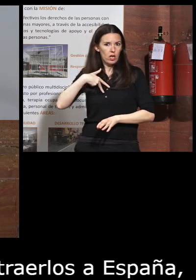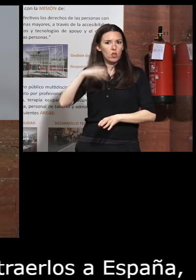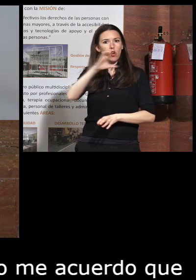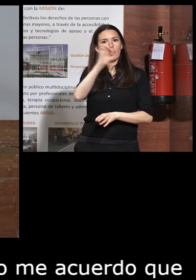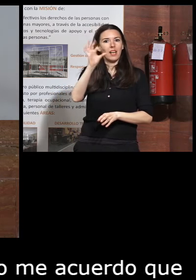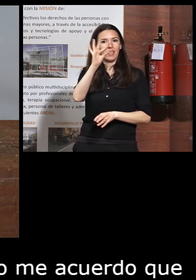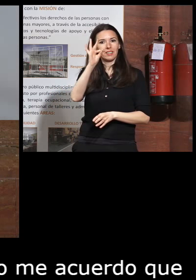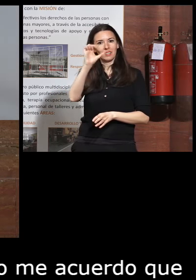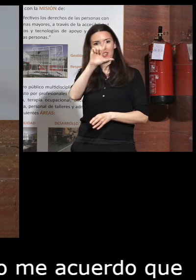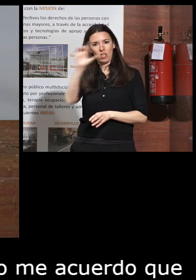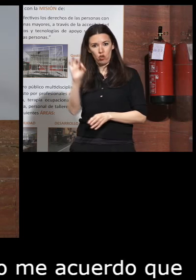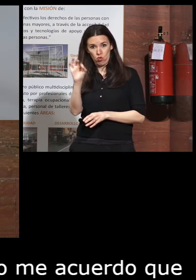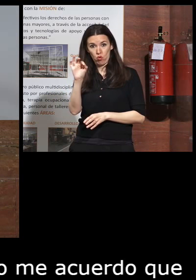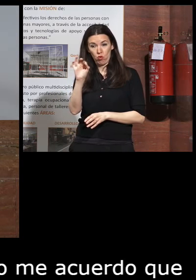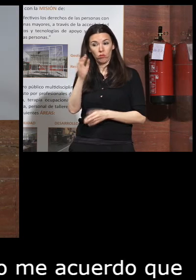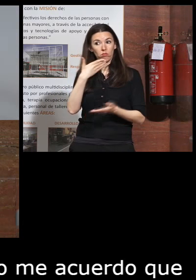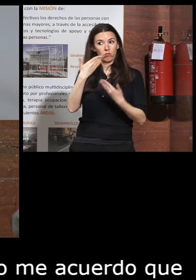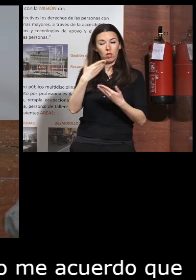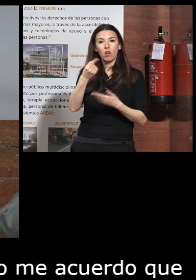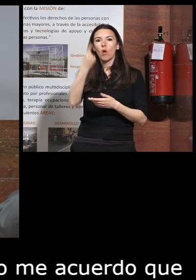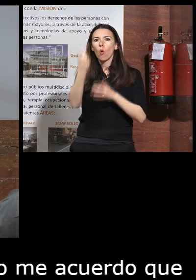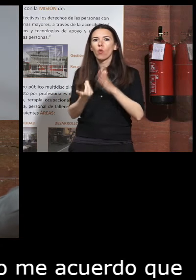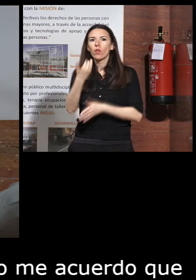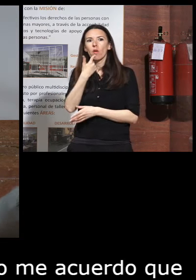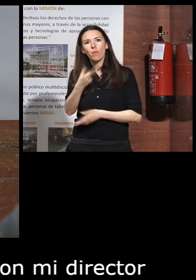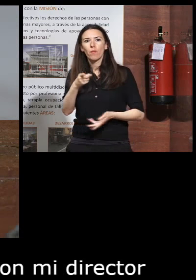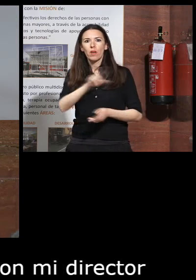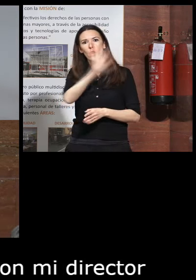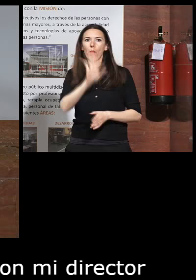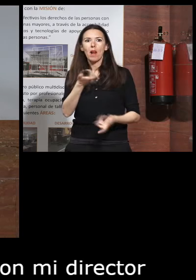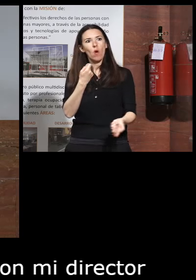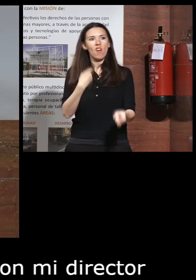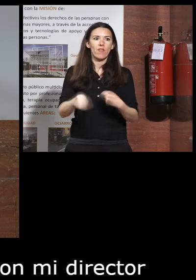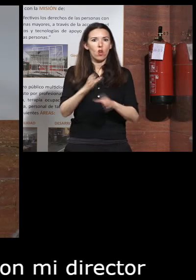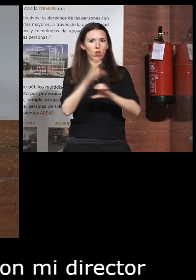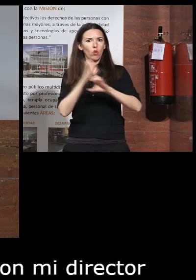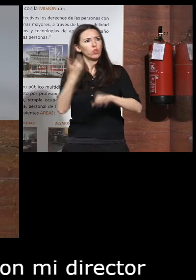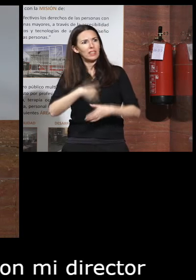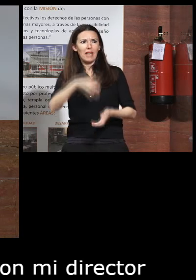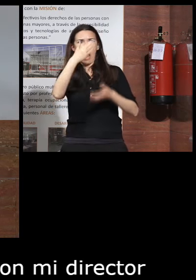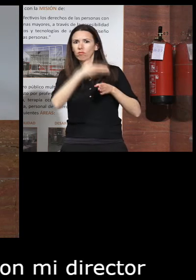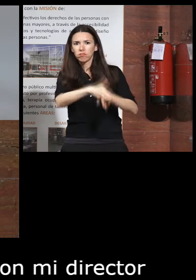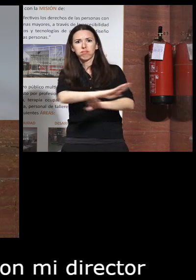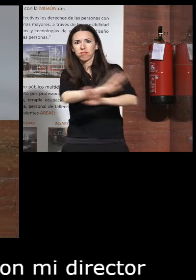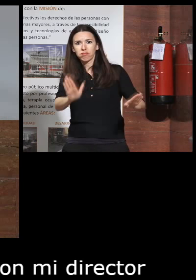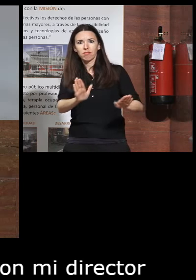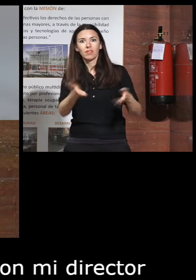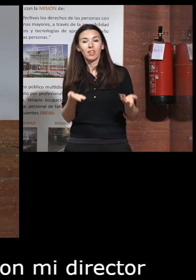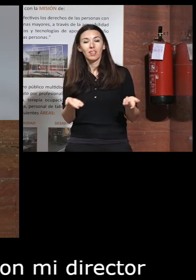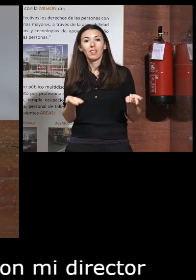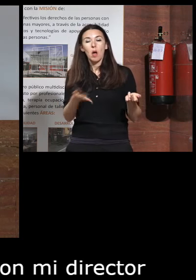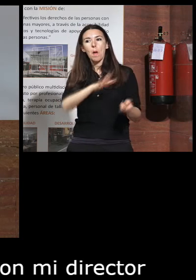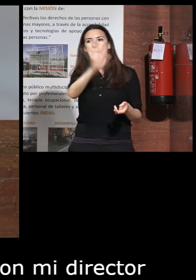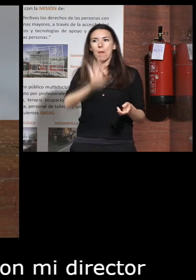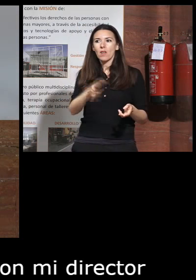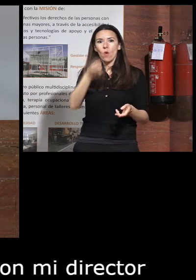Castedo que me dijo un día José Carlos tengo complejo de vendedor de autobuses ya está bien pero me